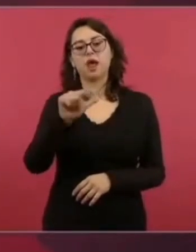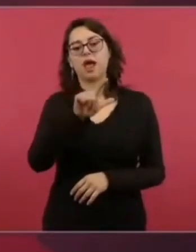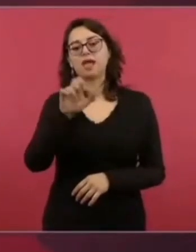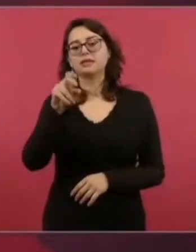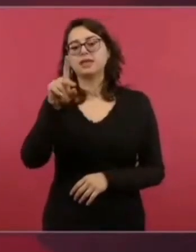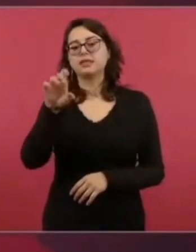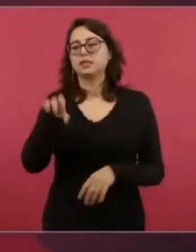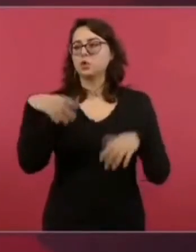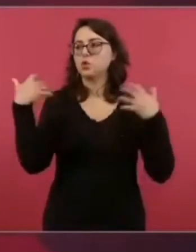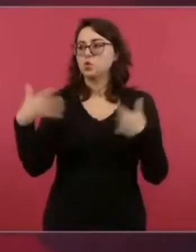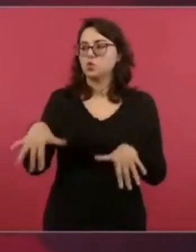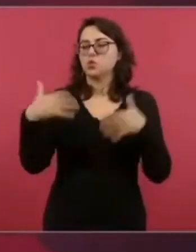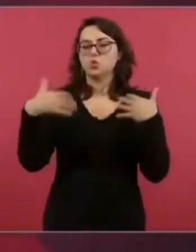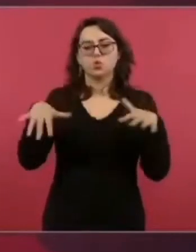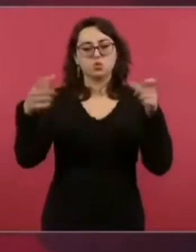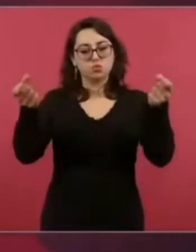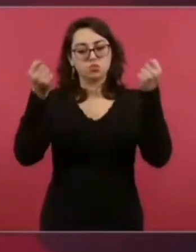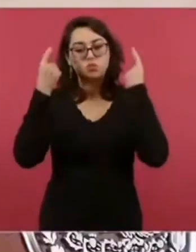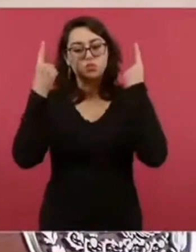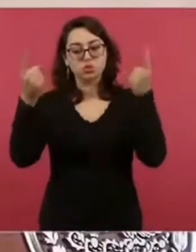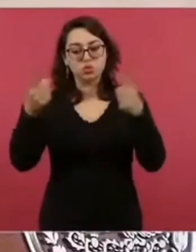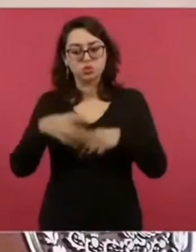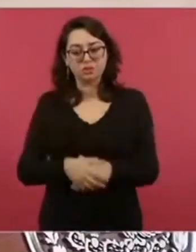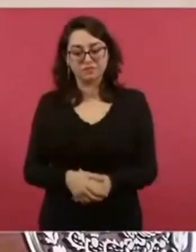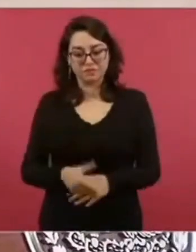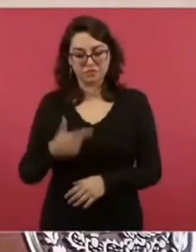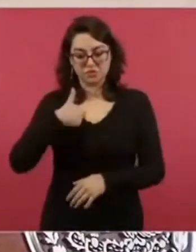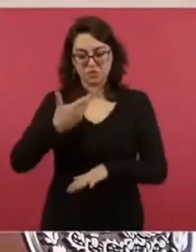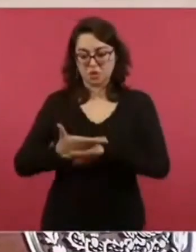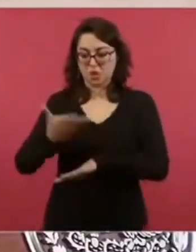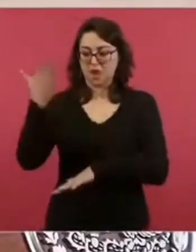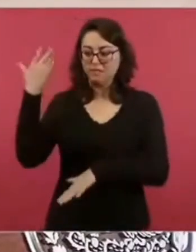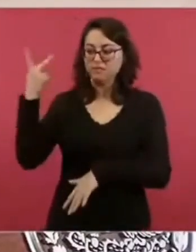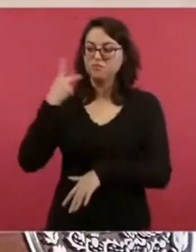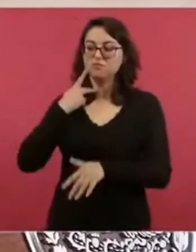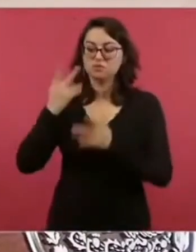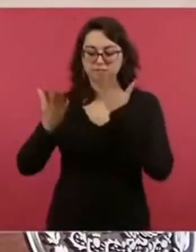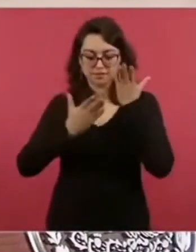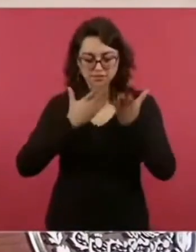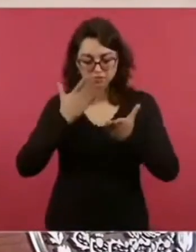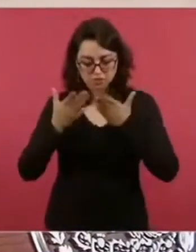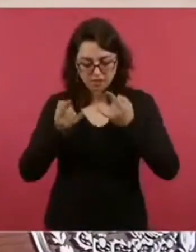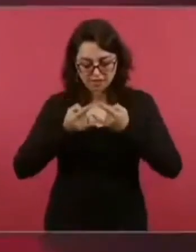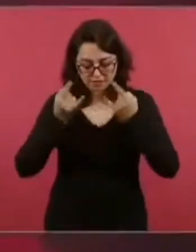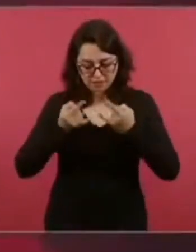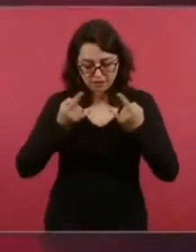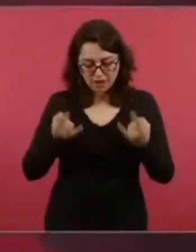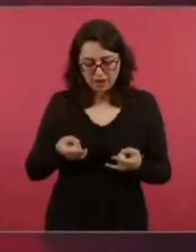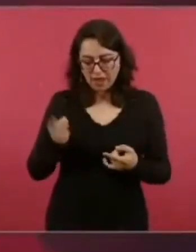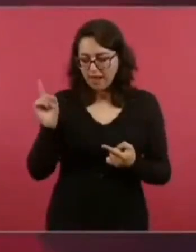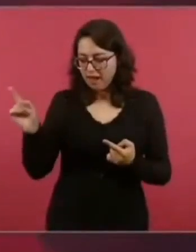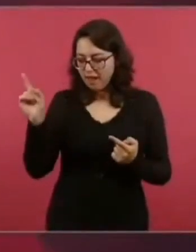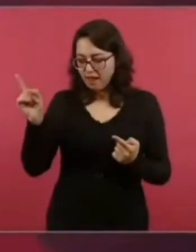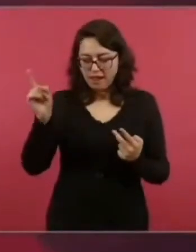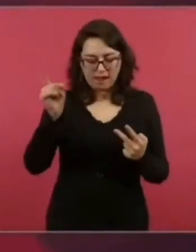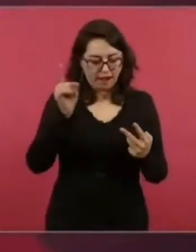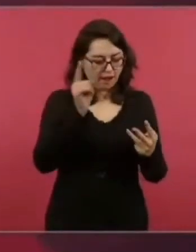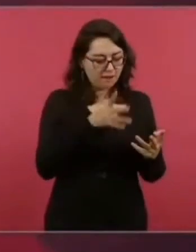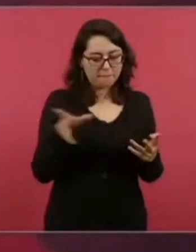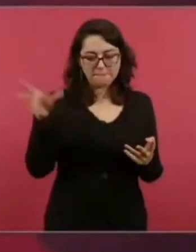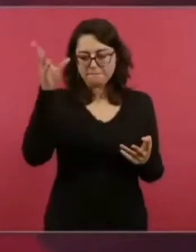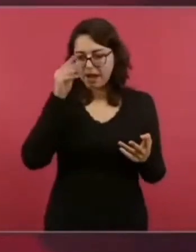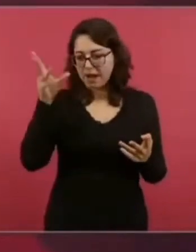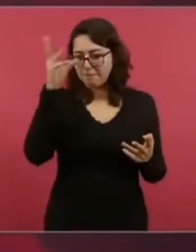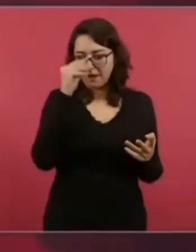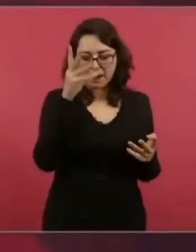Además, nos formamos nosotros con eso. Yo me formé con eso en la escuela. Estaba yo